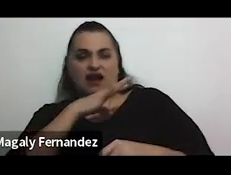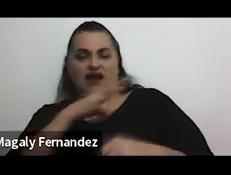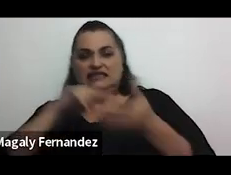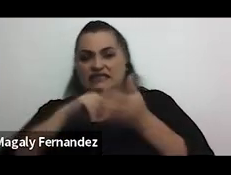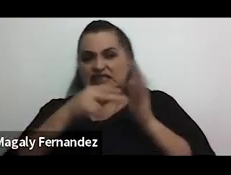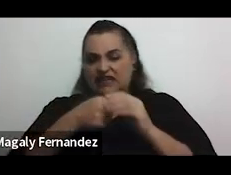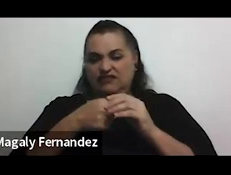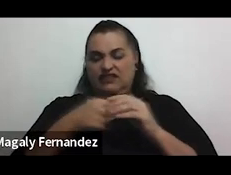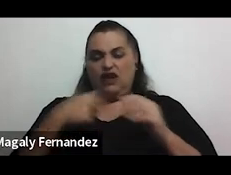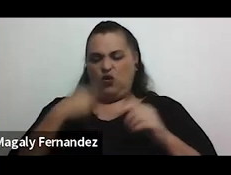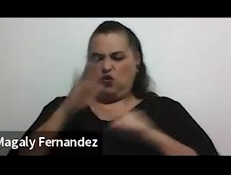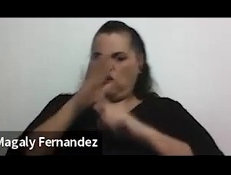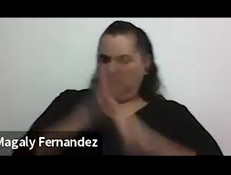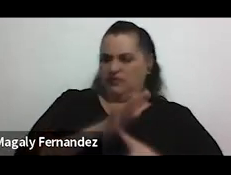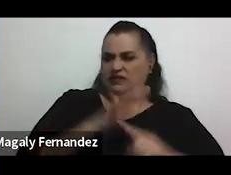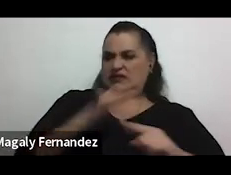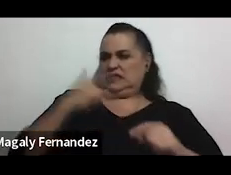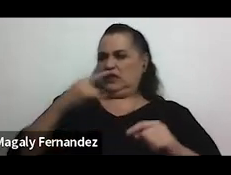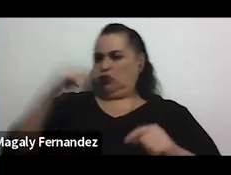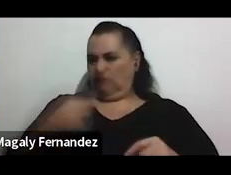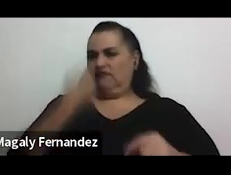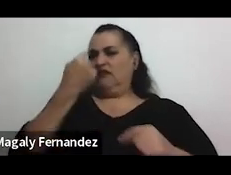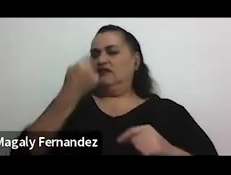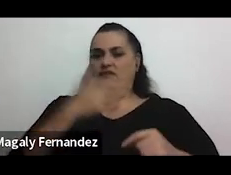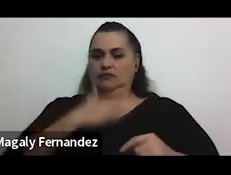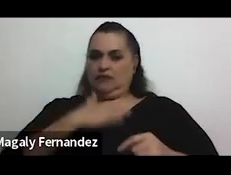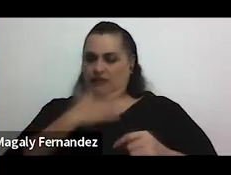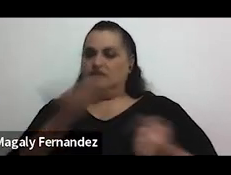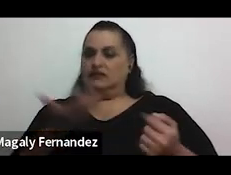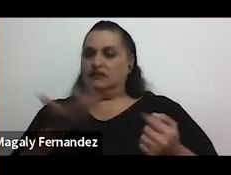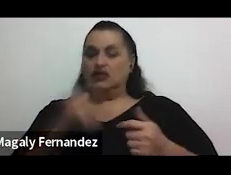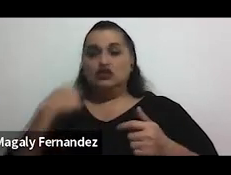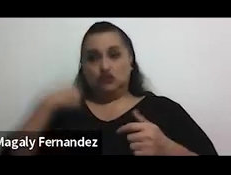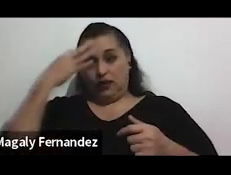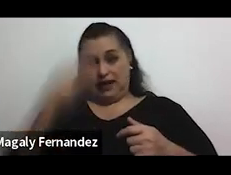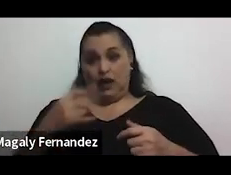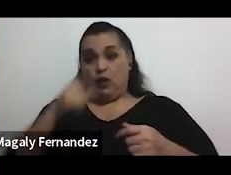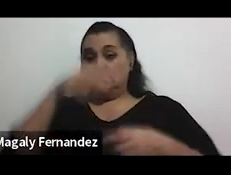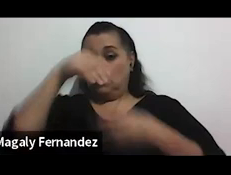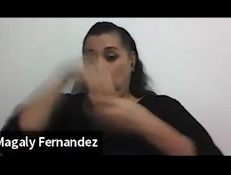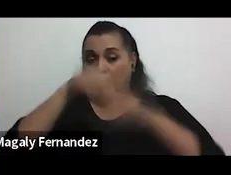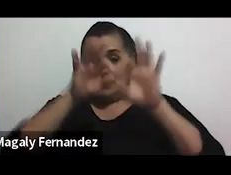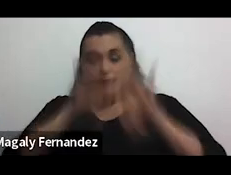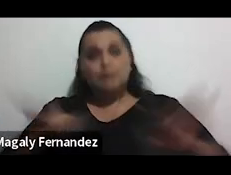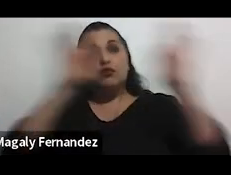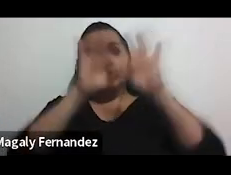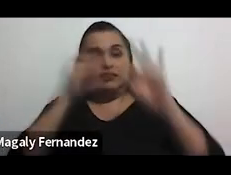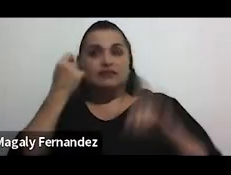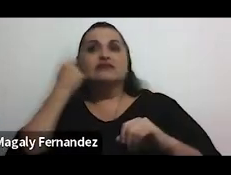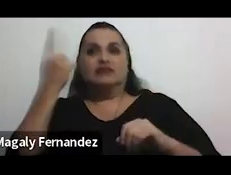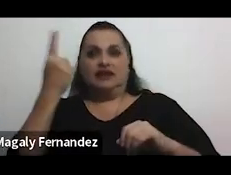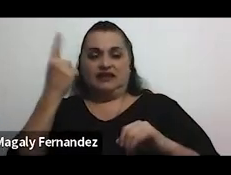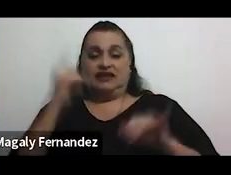hostiles humillantes o ofensivos para usted que yo creo que ese es un componente bien importante de entender cuando